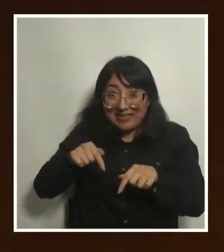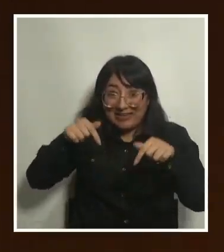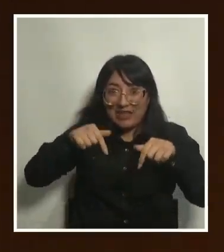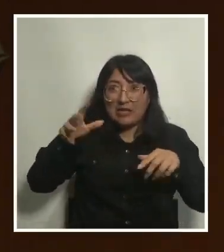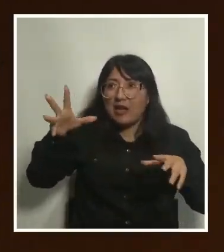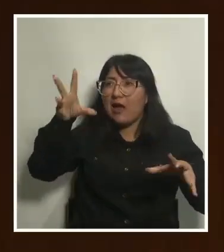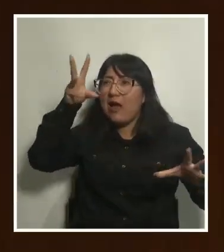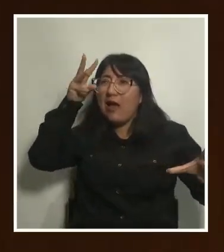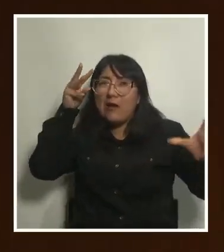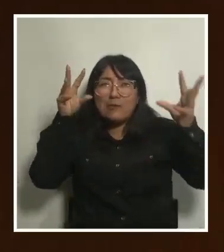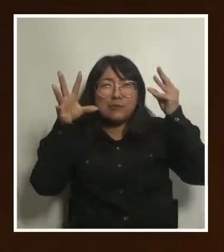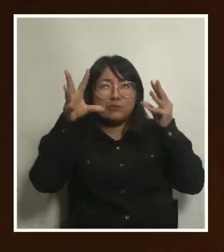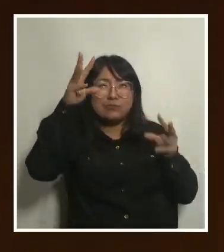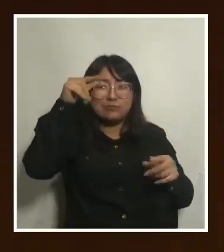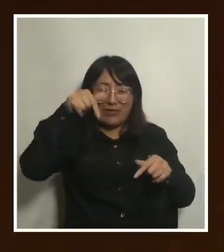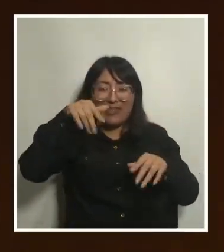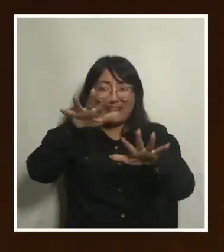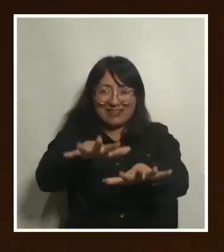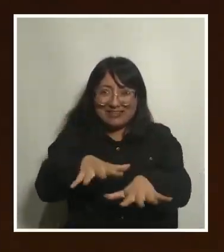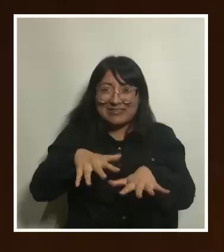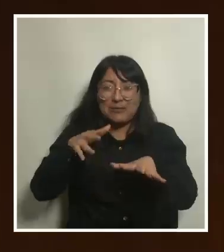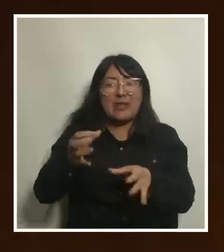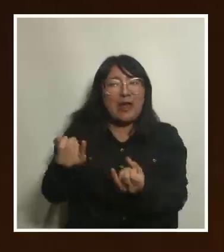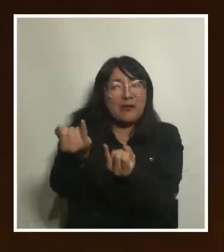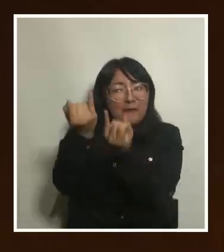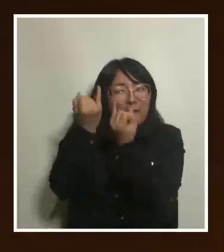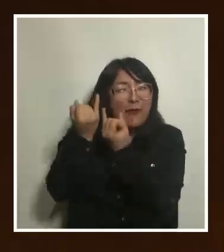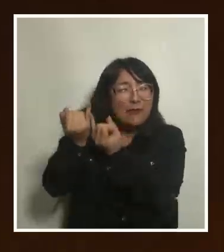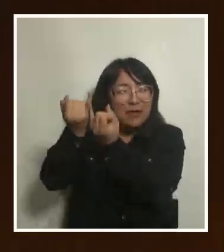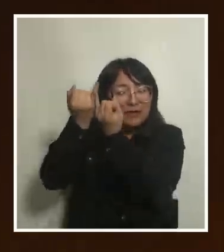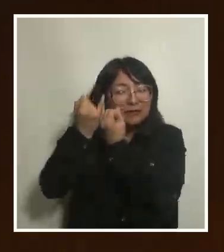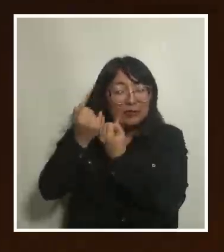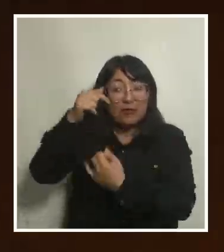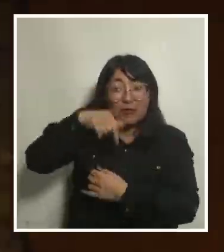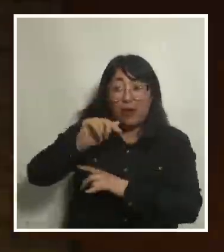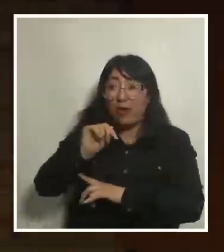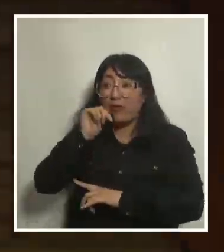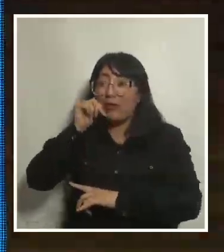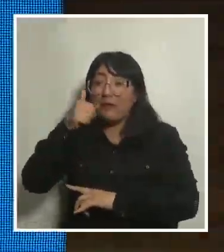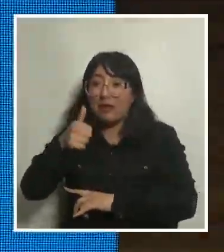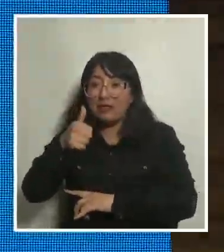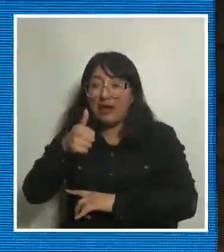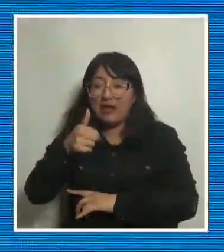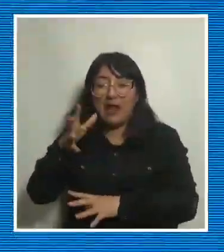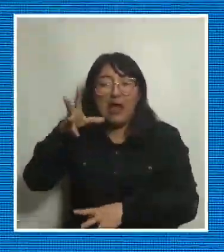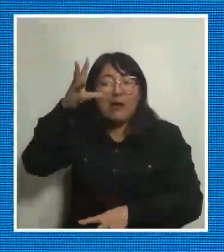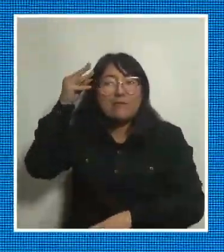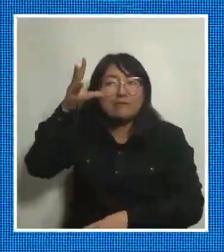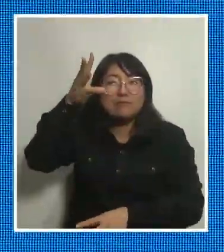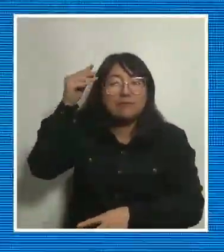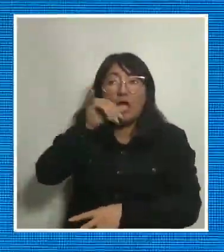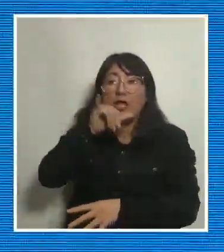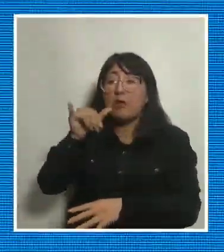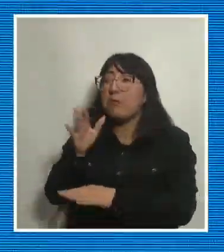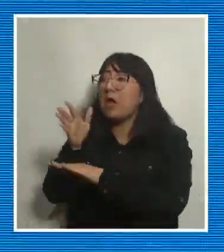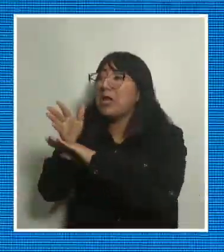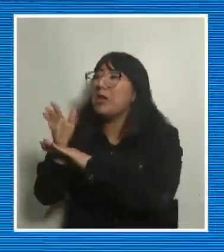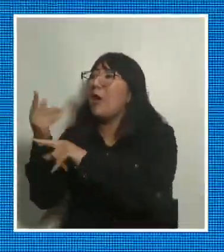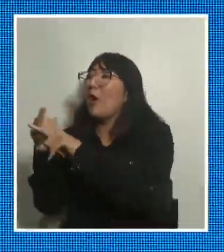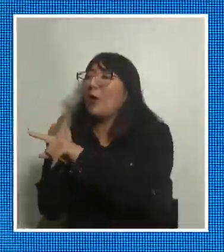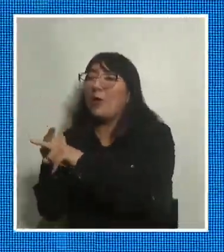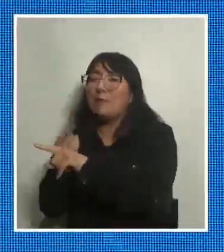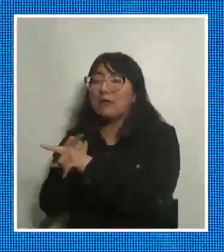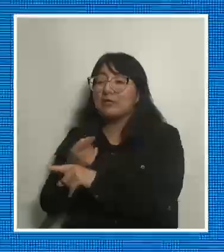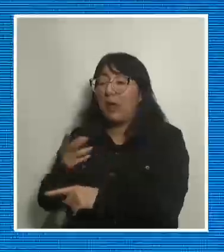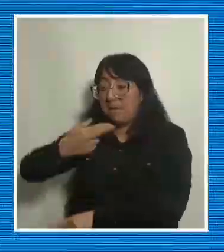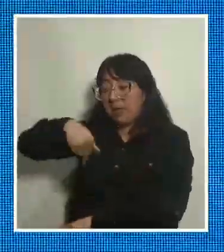de acá del seminario, ¿cierto? De la jornada de hoy, de la de mañana, el tema y levantarlo. Levantarlo porque para nosotros, para